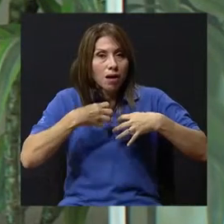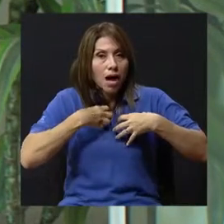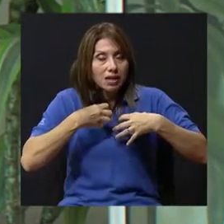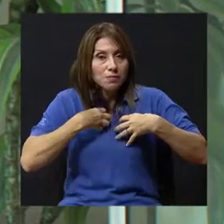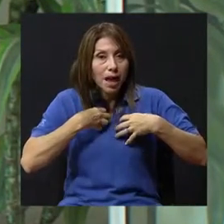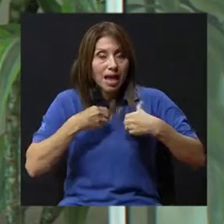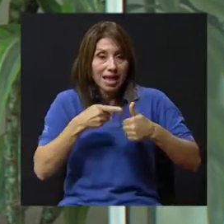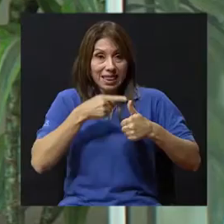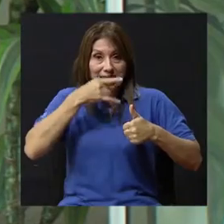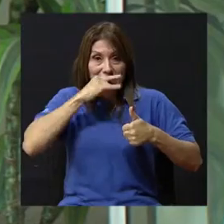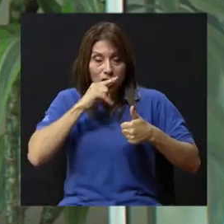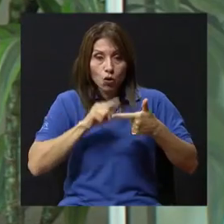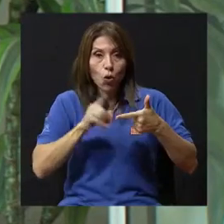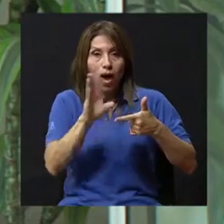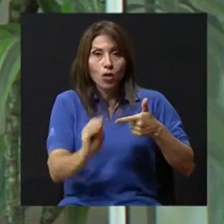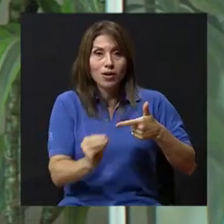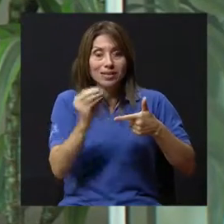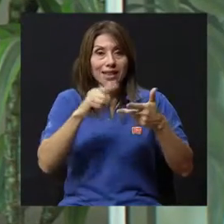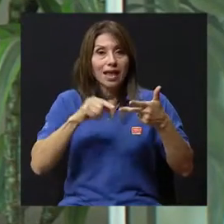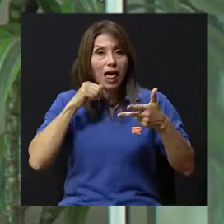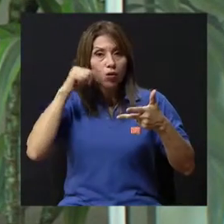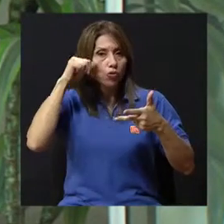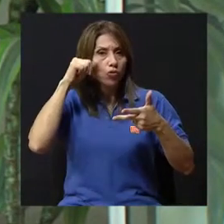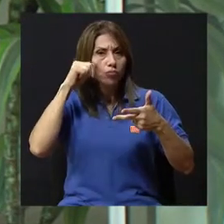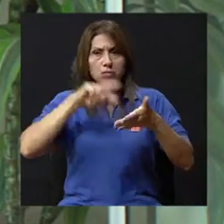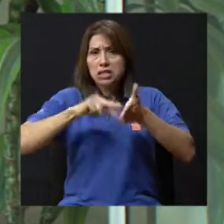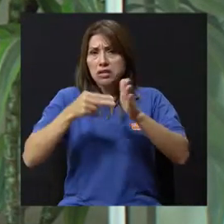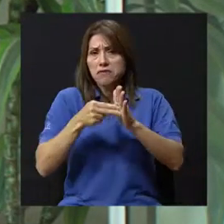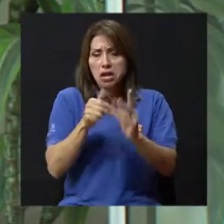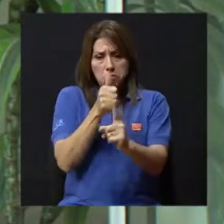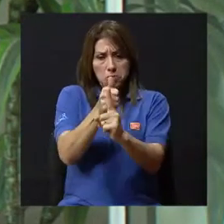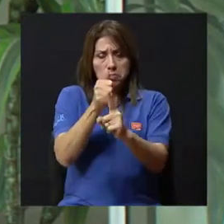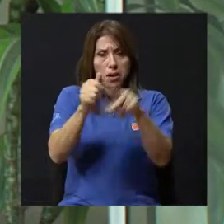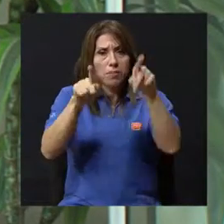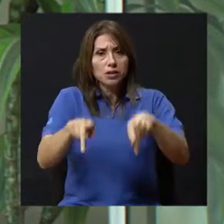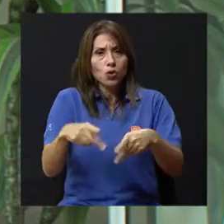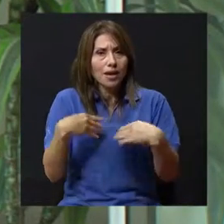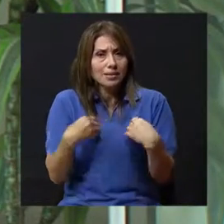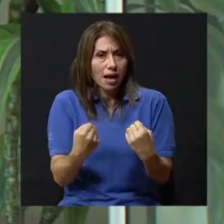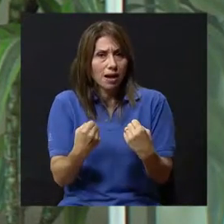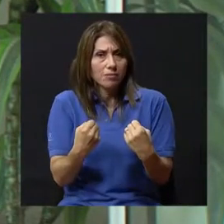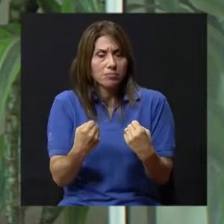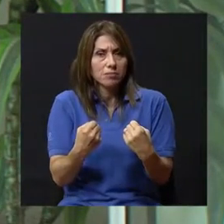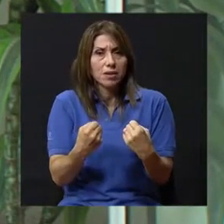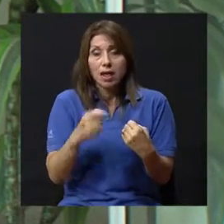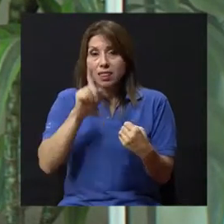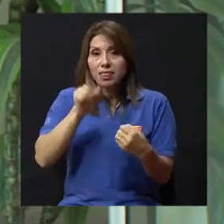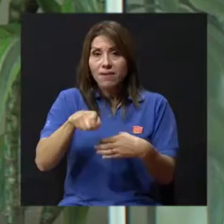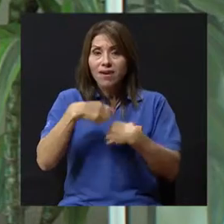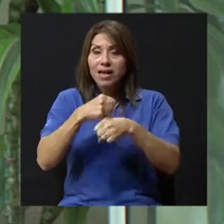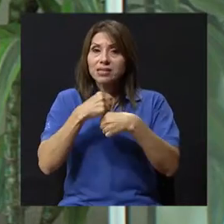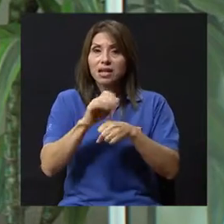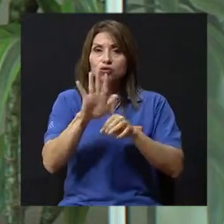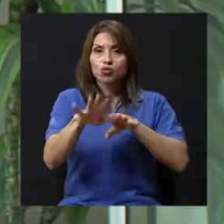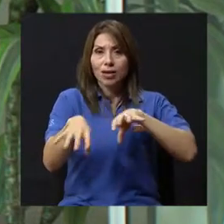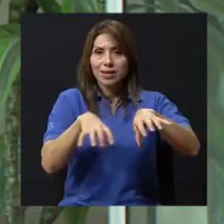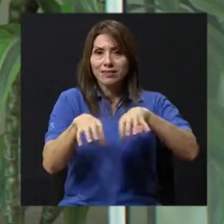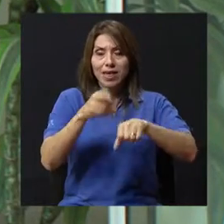una persona sana. Es un niño, un adolescente, un adulto sano que tiene que realizar sus actividades